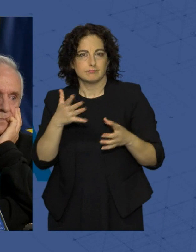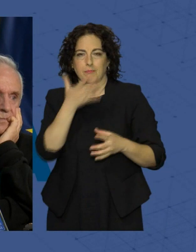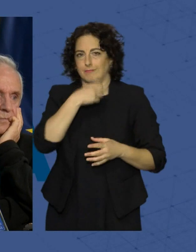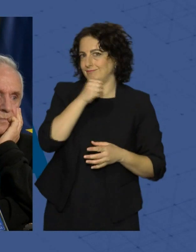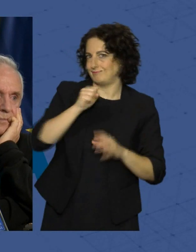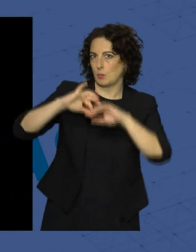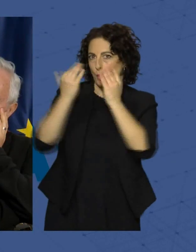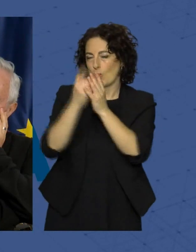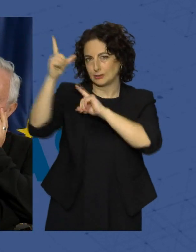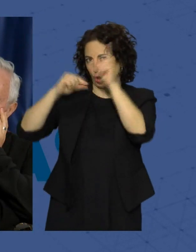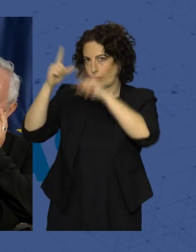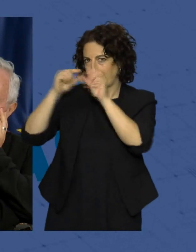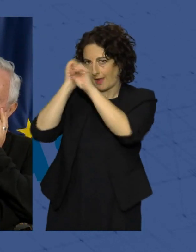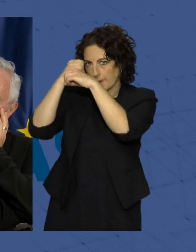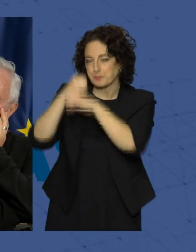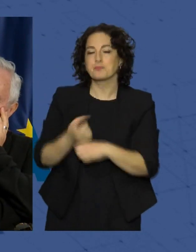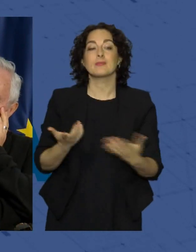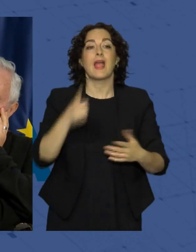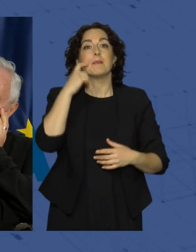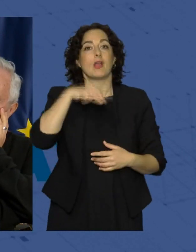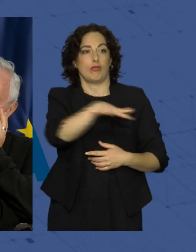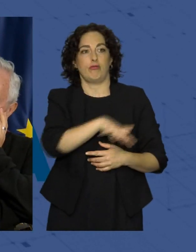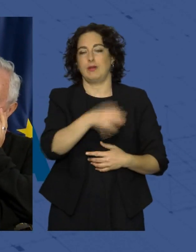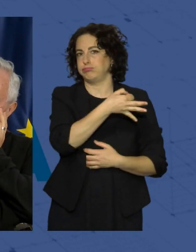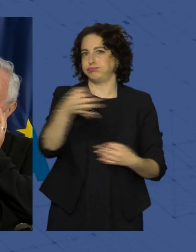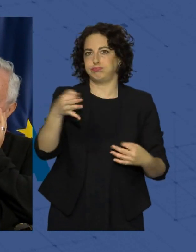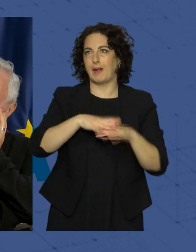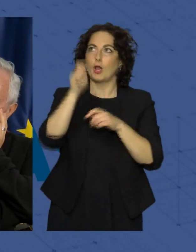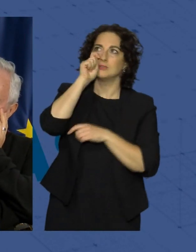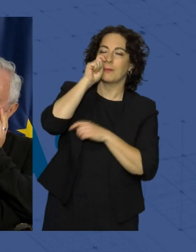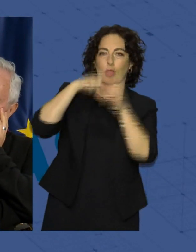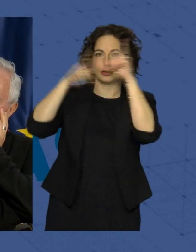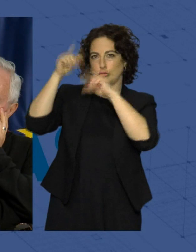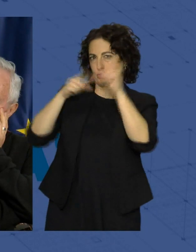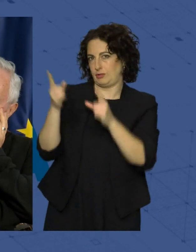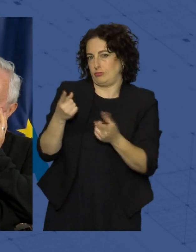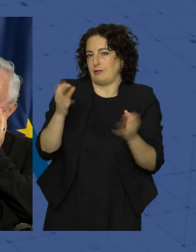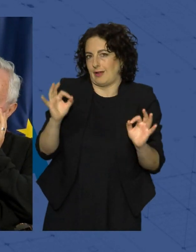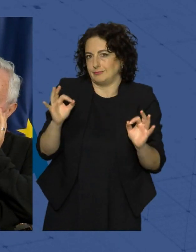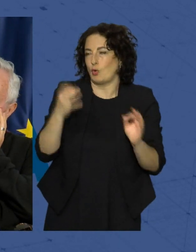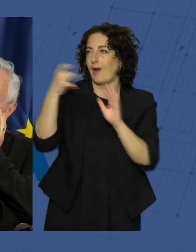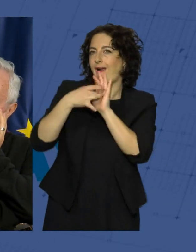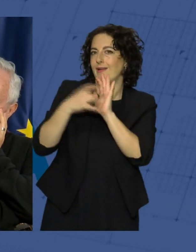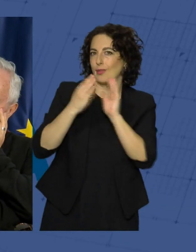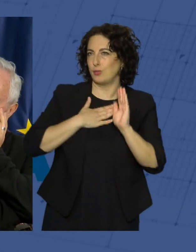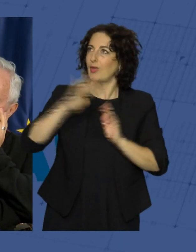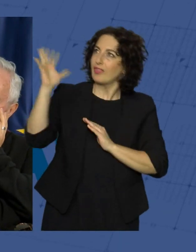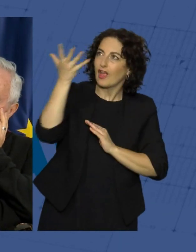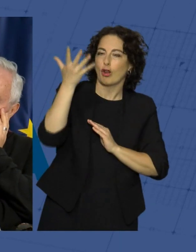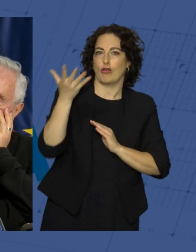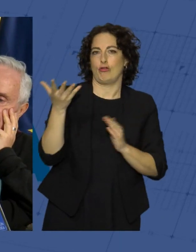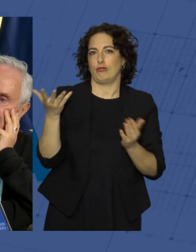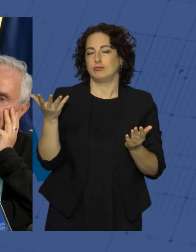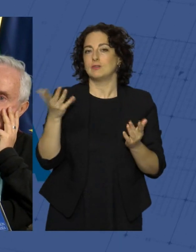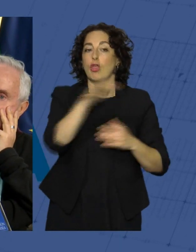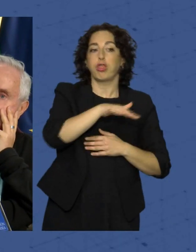de la astronomía. Almería es sin duda un lugar envidiable para la observación astronómica y eso dice mucho de la calidad de nuestro cielo tanto